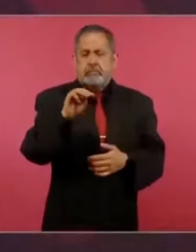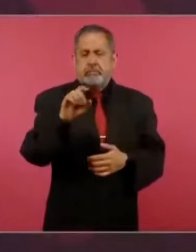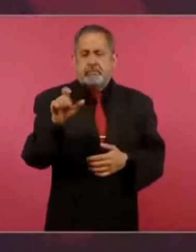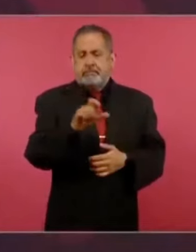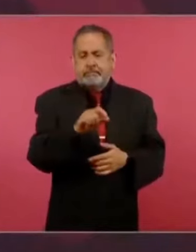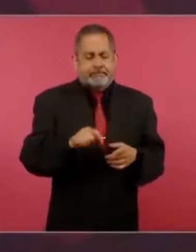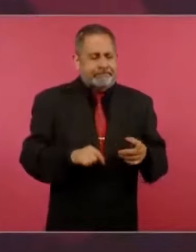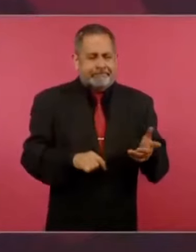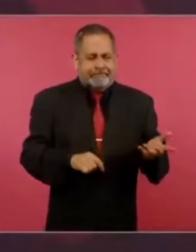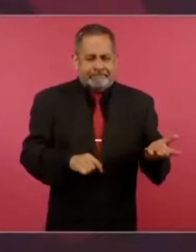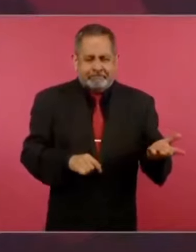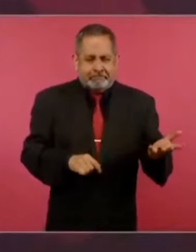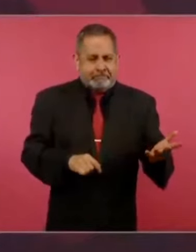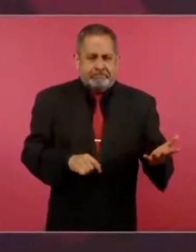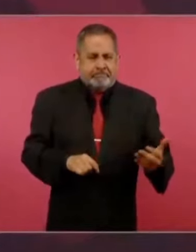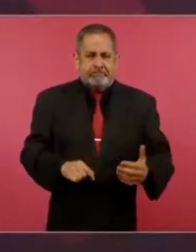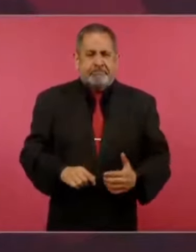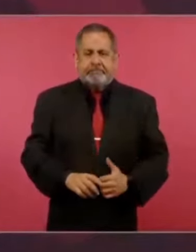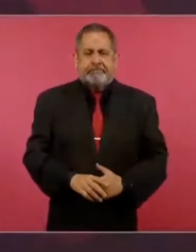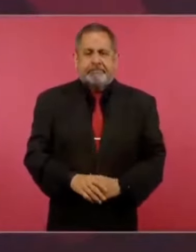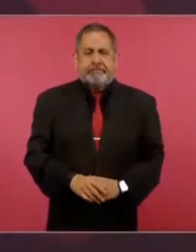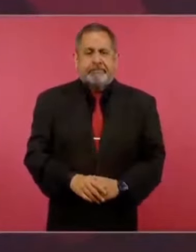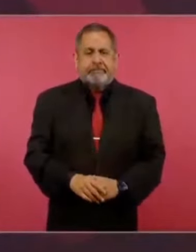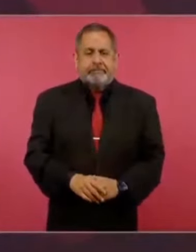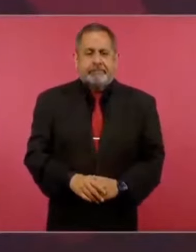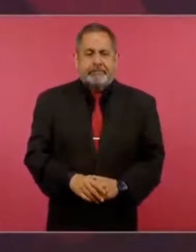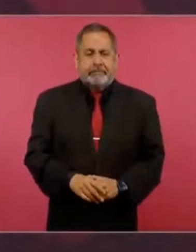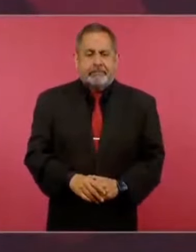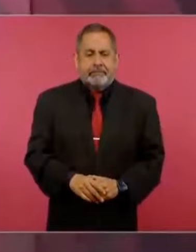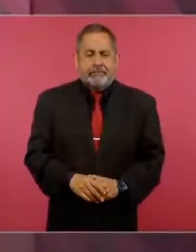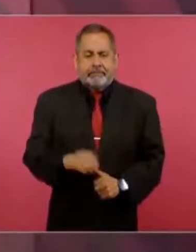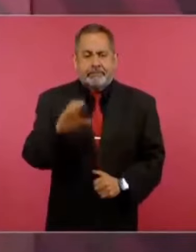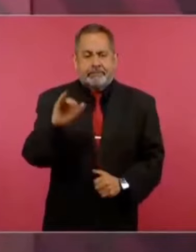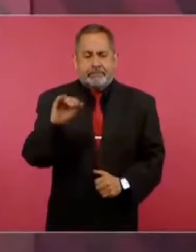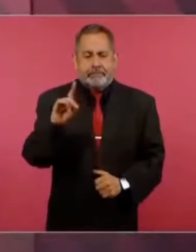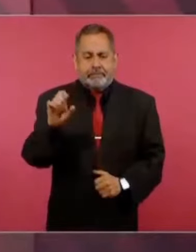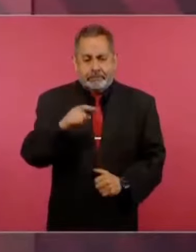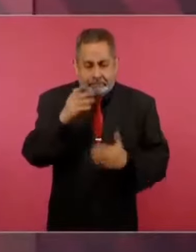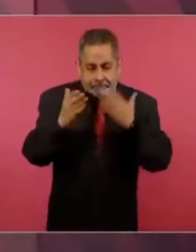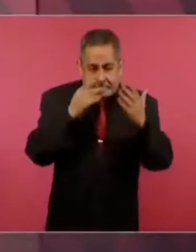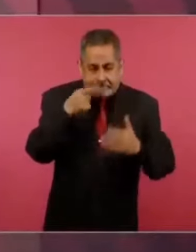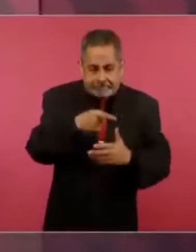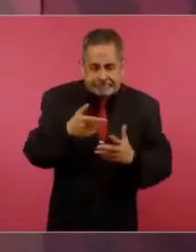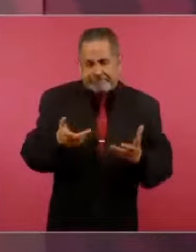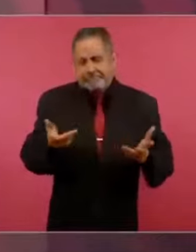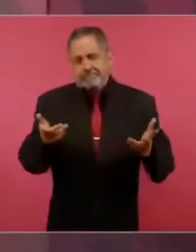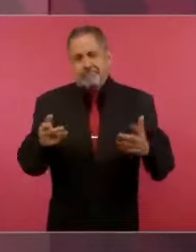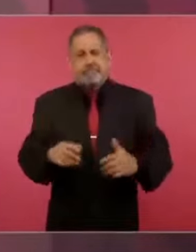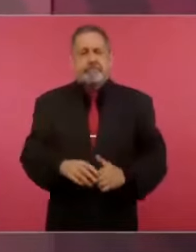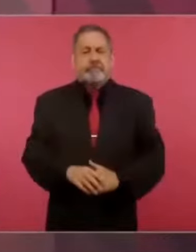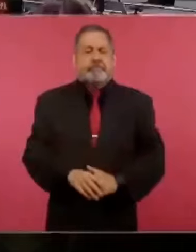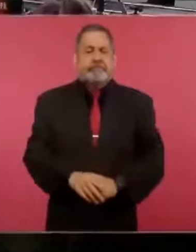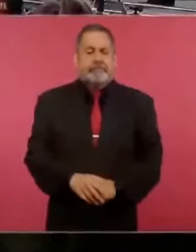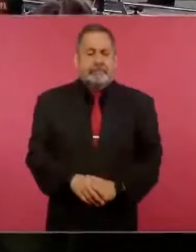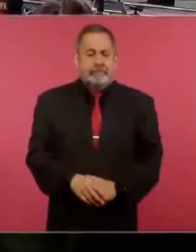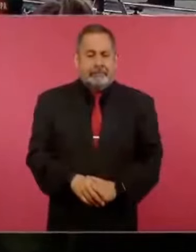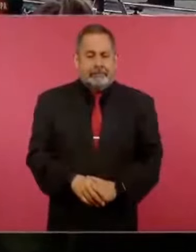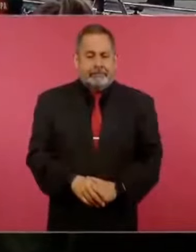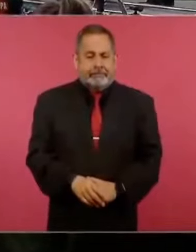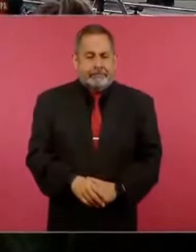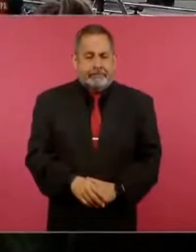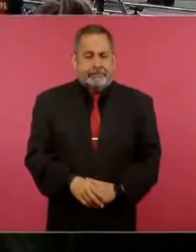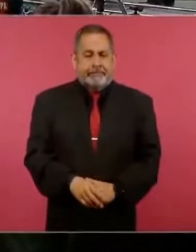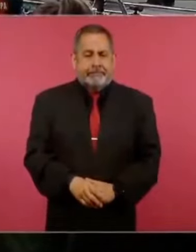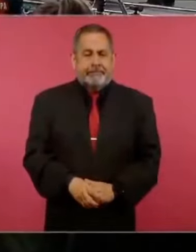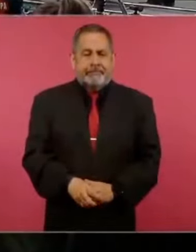en el CIDE, que es una copia